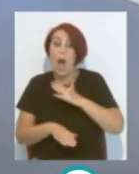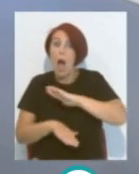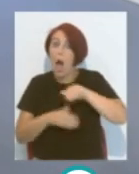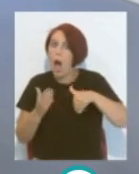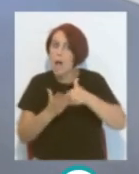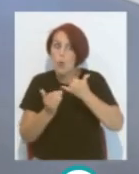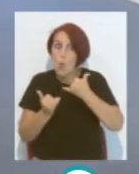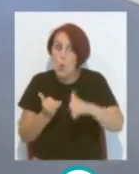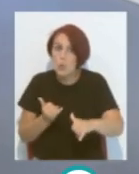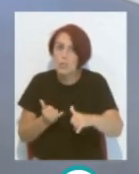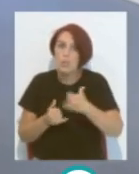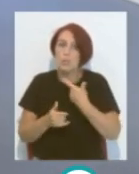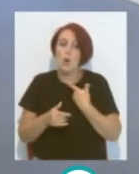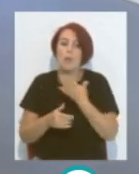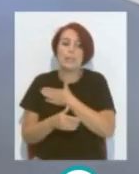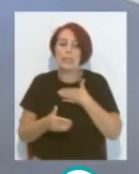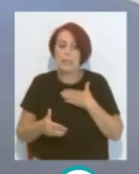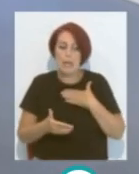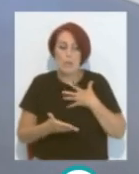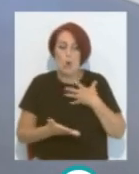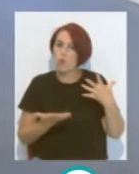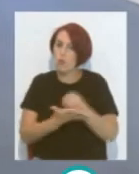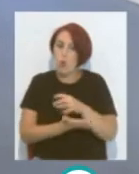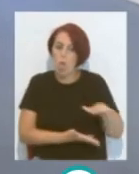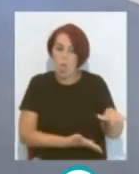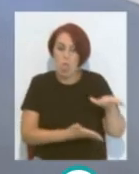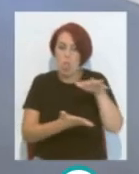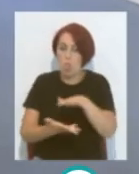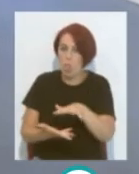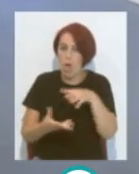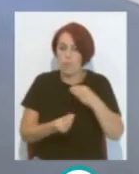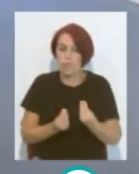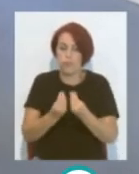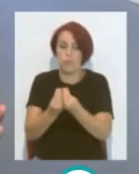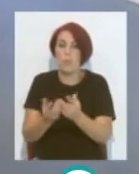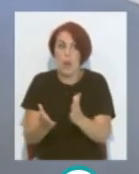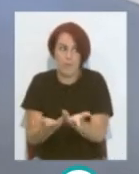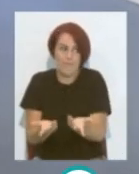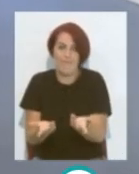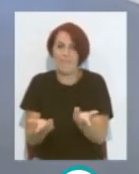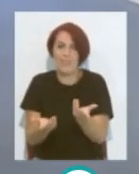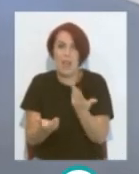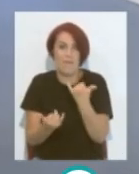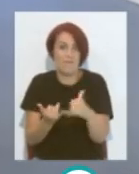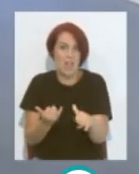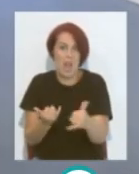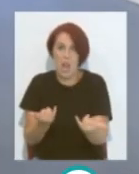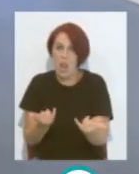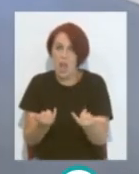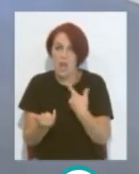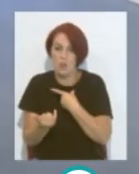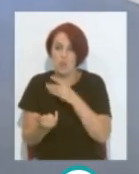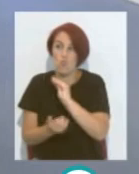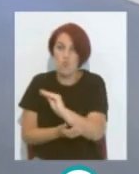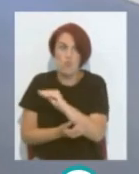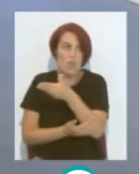Queríamos presentar Toda la licencia Junta Queríamos hacer esto Claro Y no nos damos cuenta Que a última hora La carga No solamente la tuya